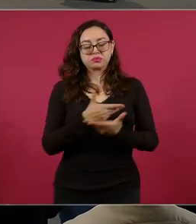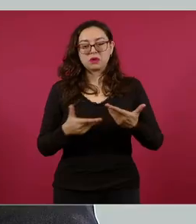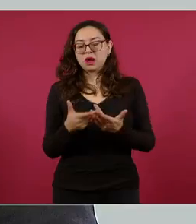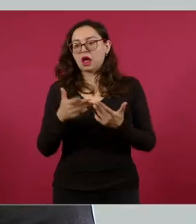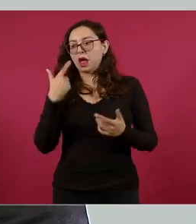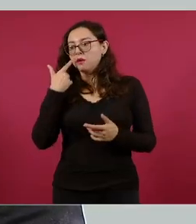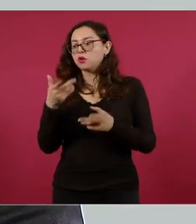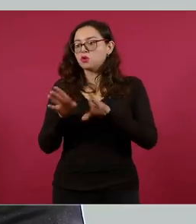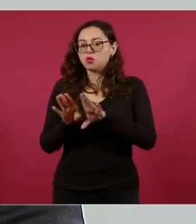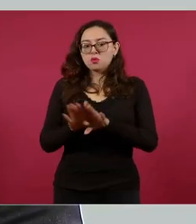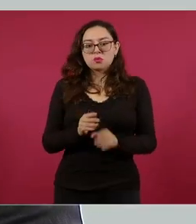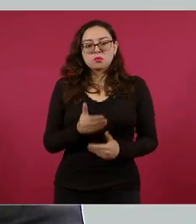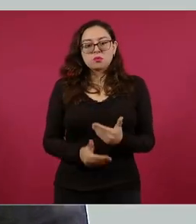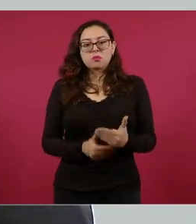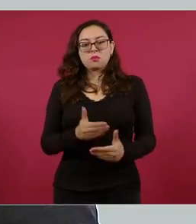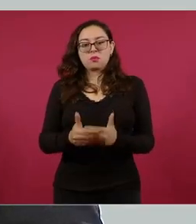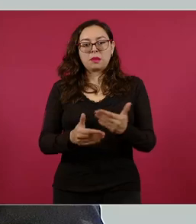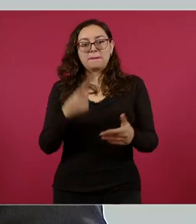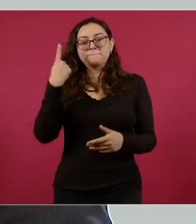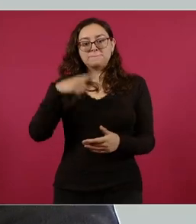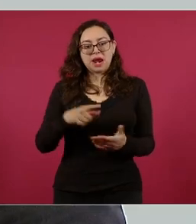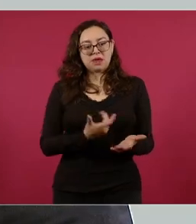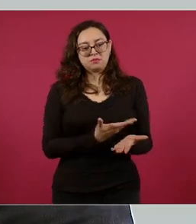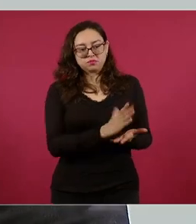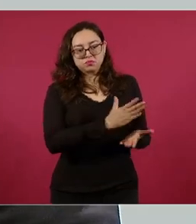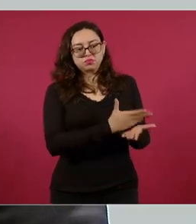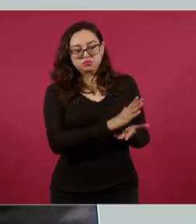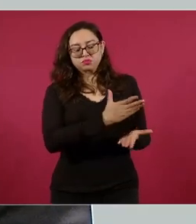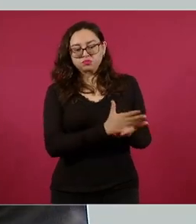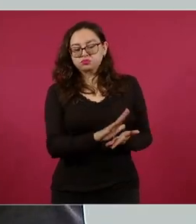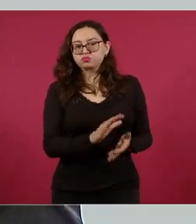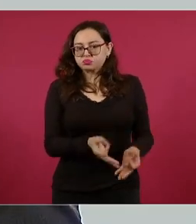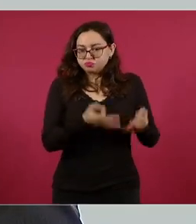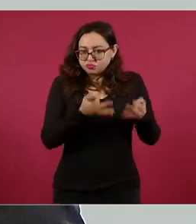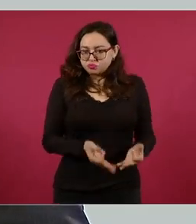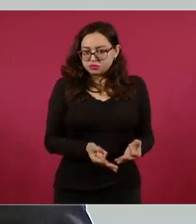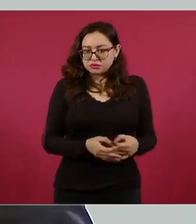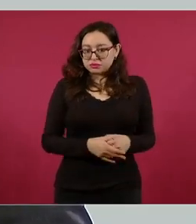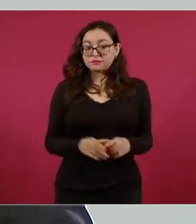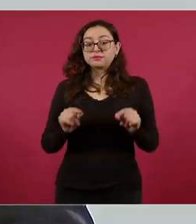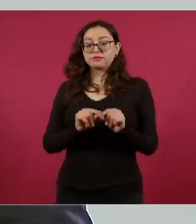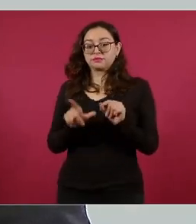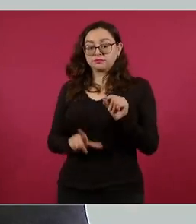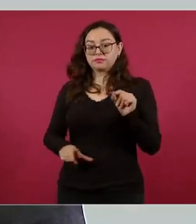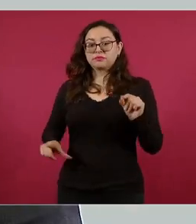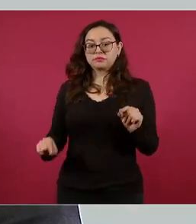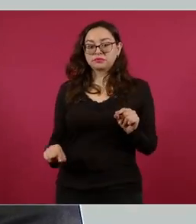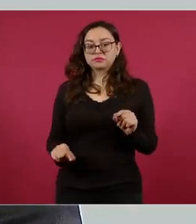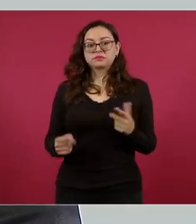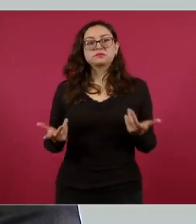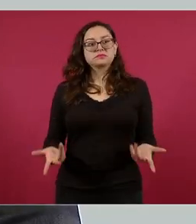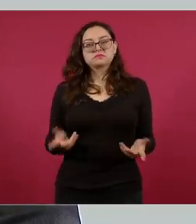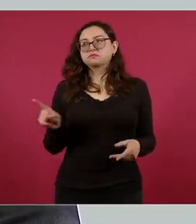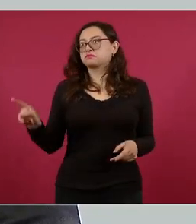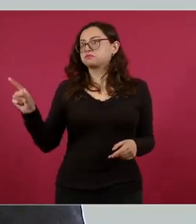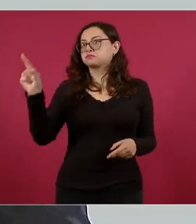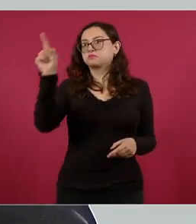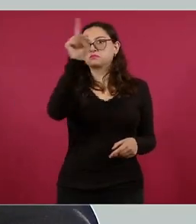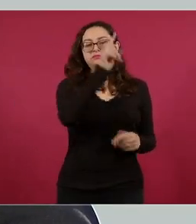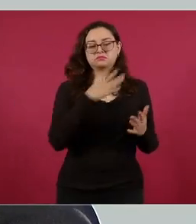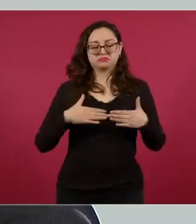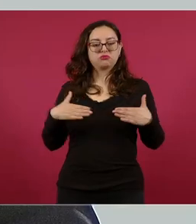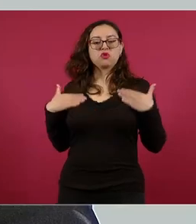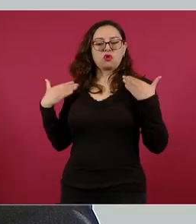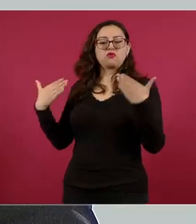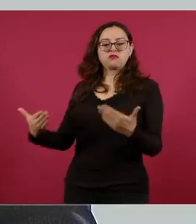deuda sostenible que otorga mejores condiciones de financiamiento. Además, México goza de la confianza de los inversionistas y de las